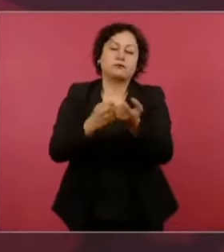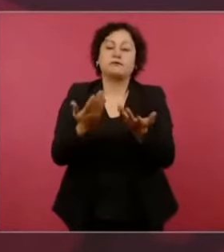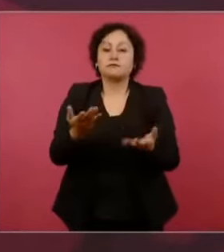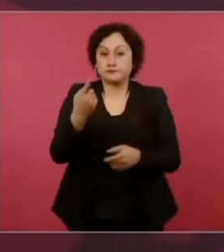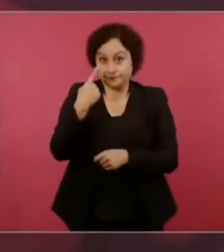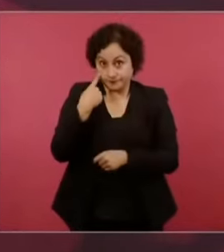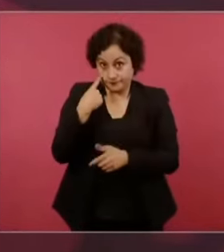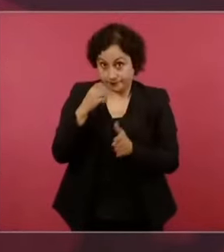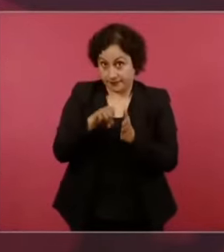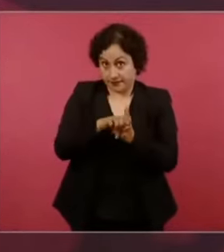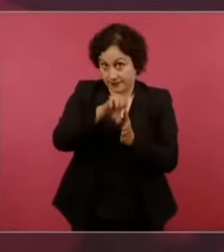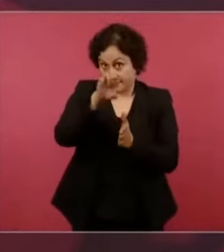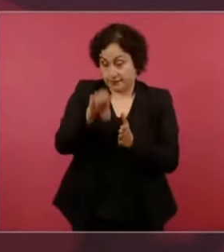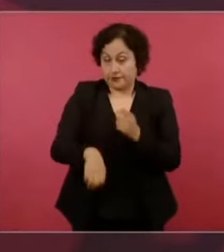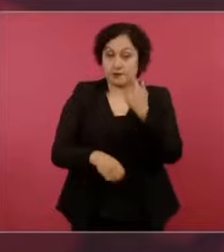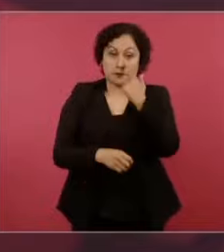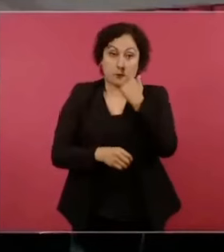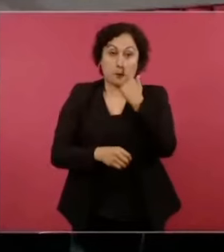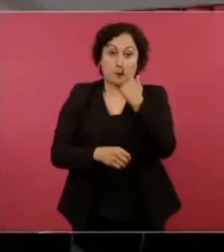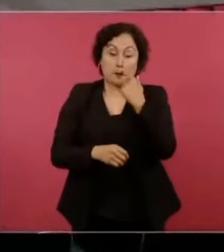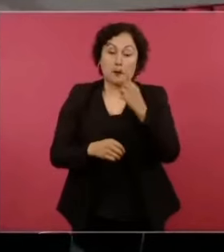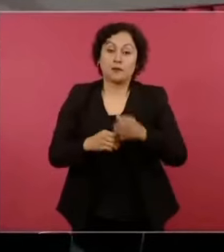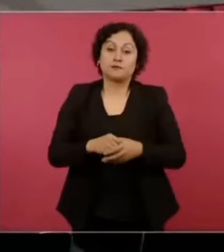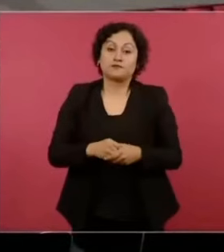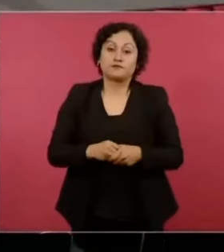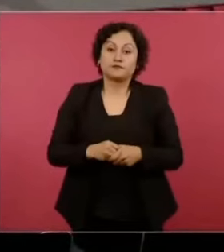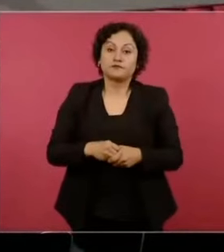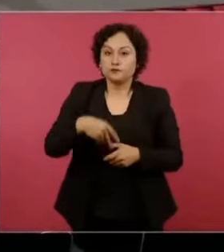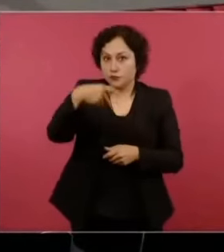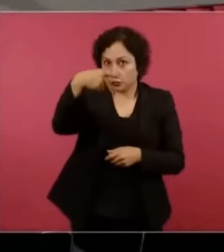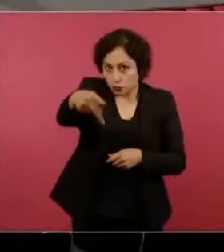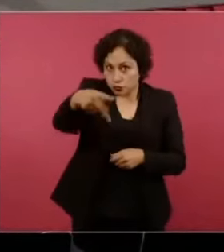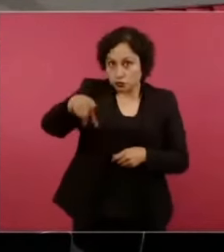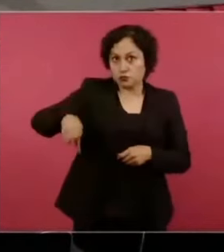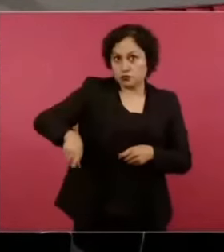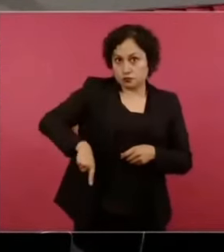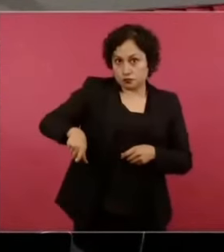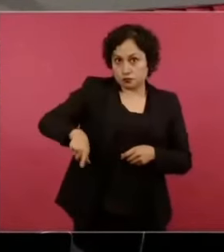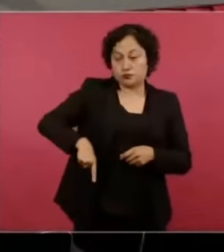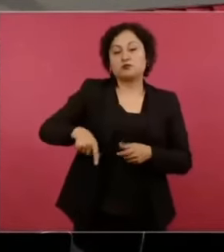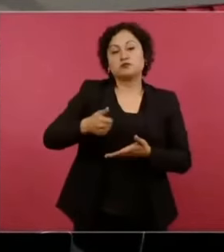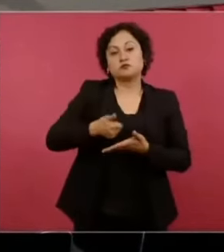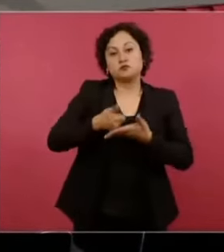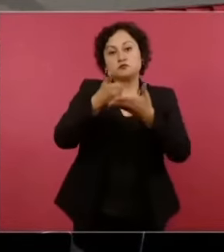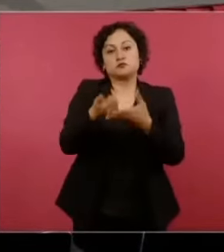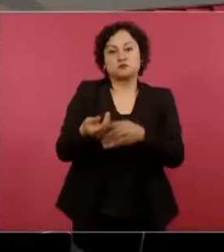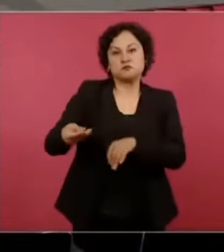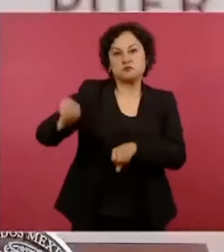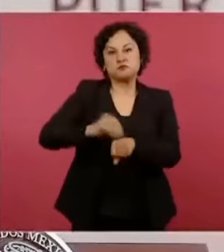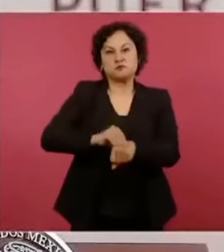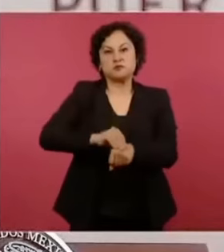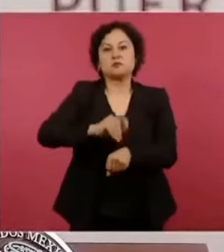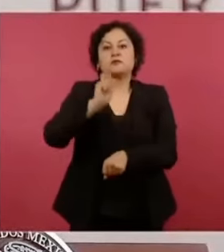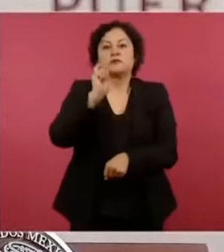en la implementación que se ha hecho por parte de su gobierno, Nayarit hubiera operado